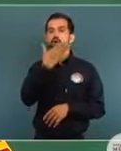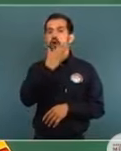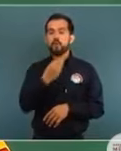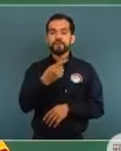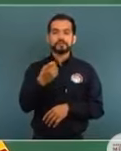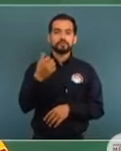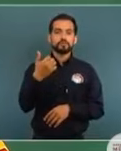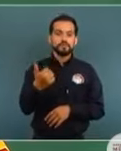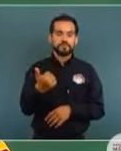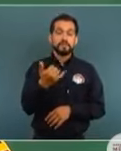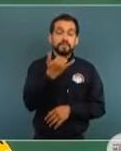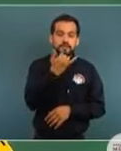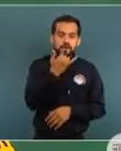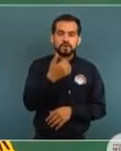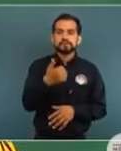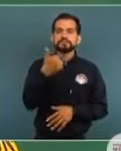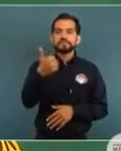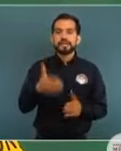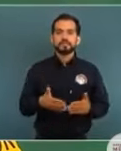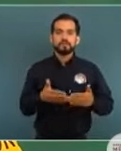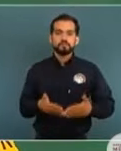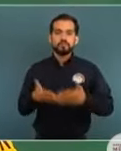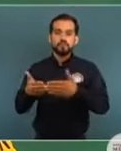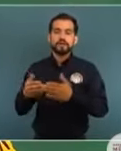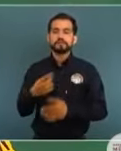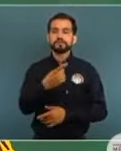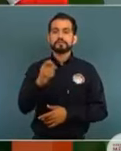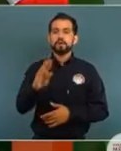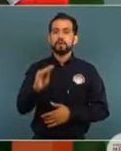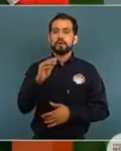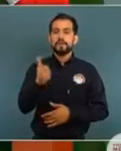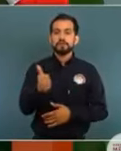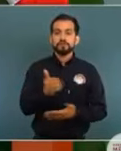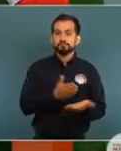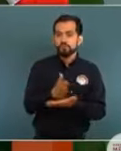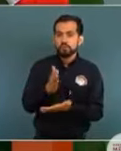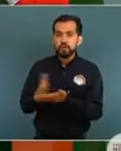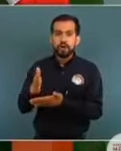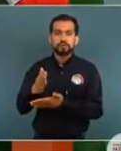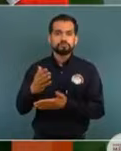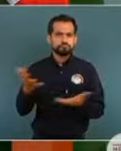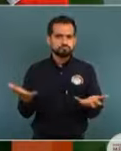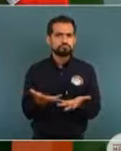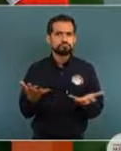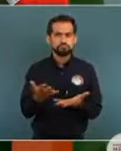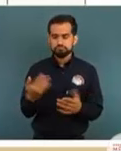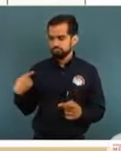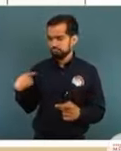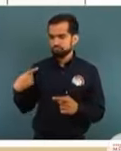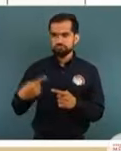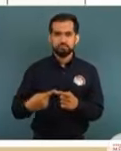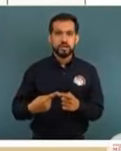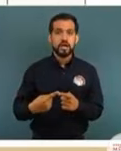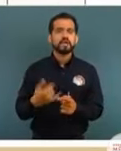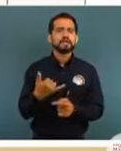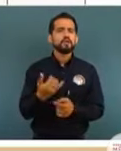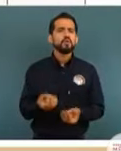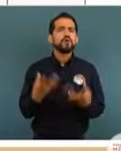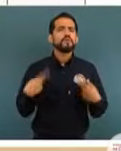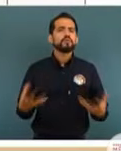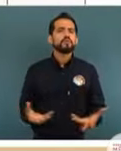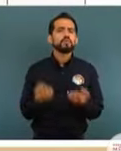hombres, 6 embarcaciones, 196 operaciones han realizado y han